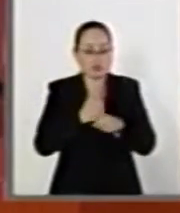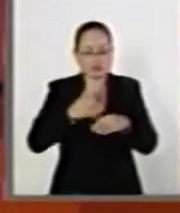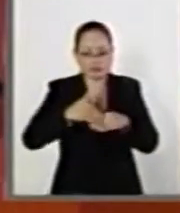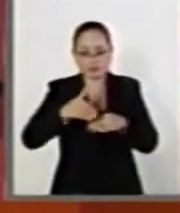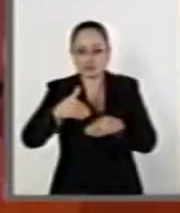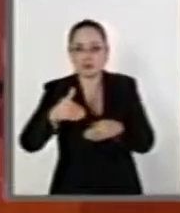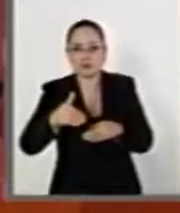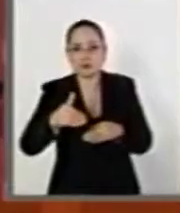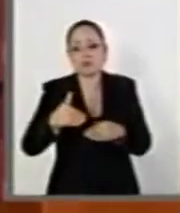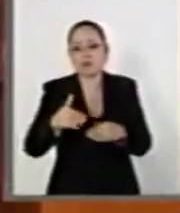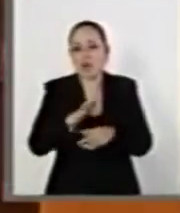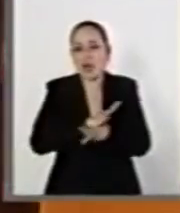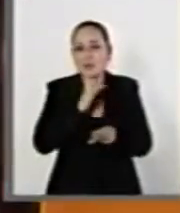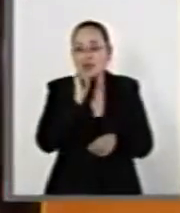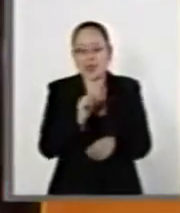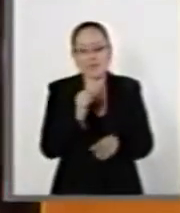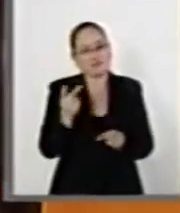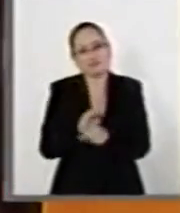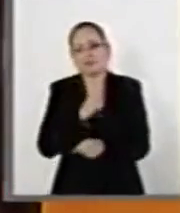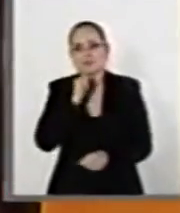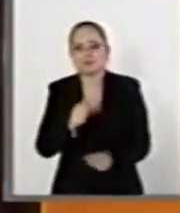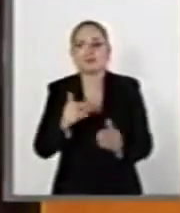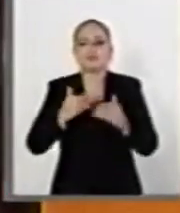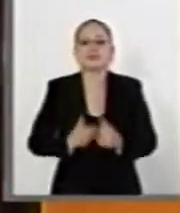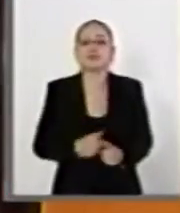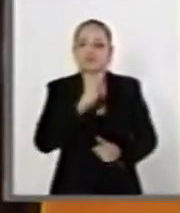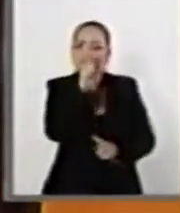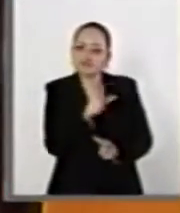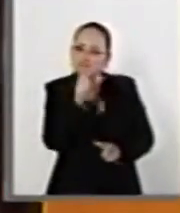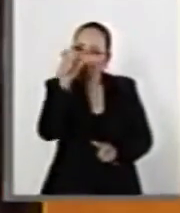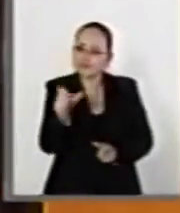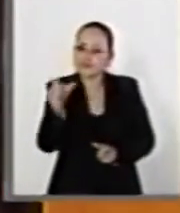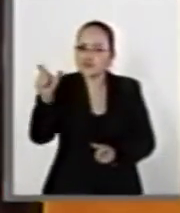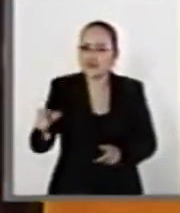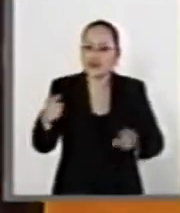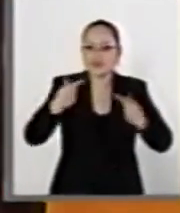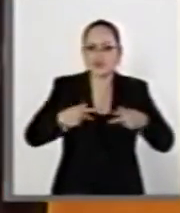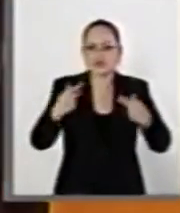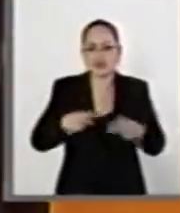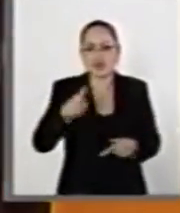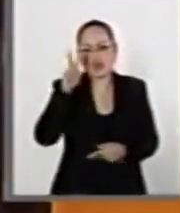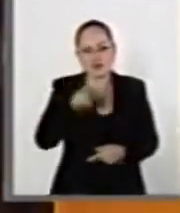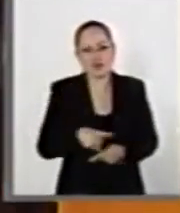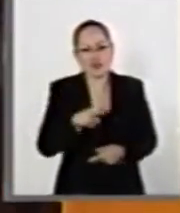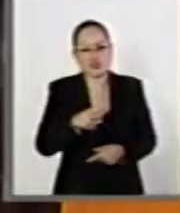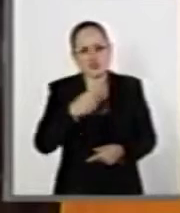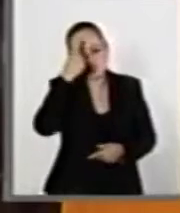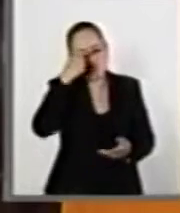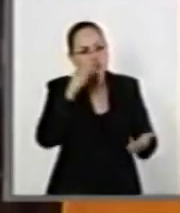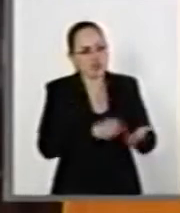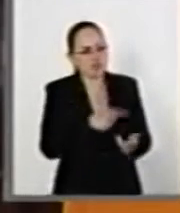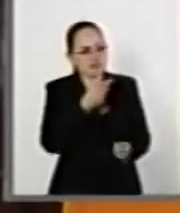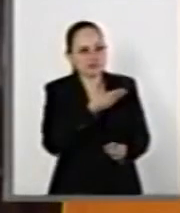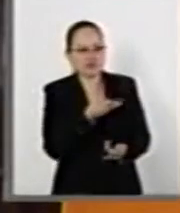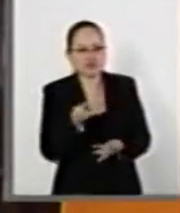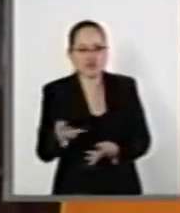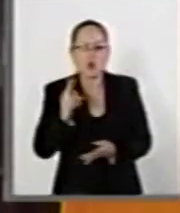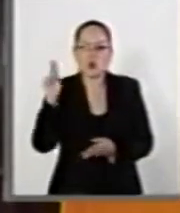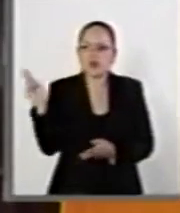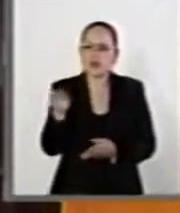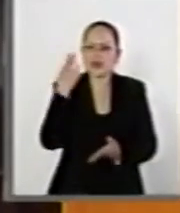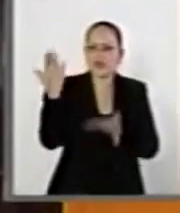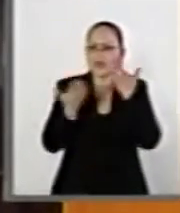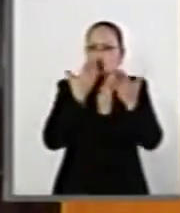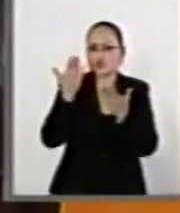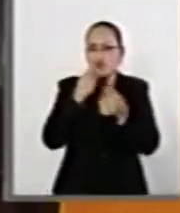Y en cuanto al perfil de las personas, yo creo que no se vale descalificar a nadie porque haya estudiado en una universidad